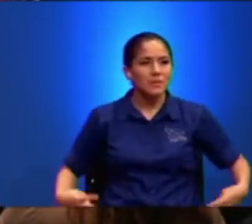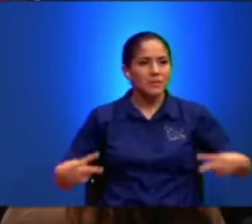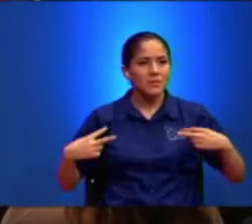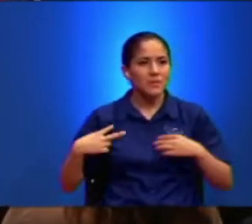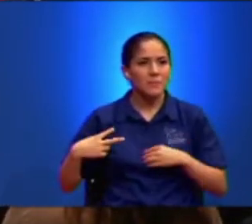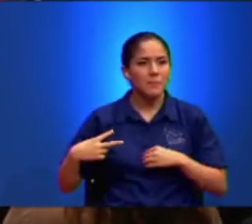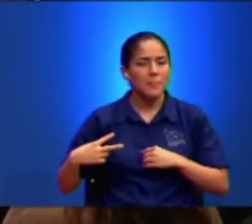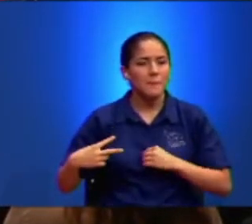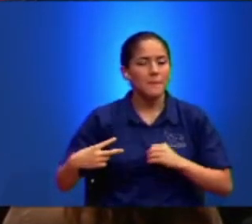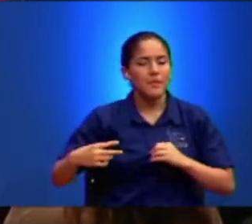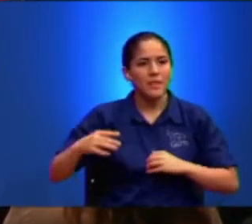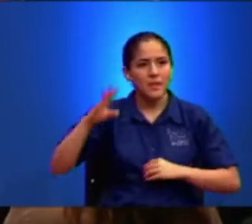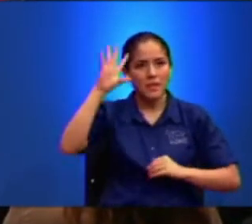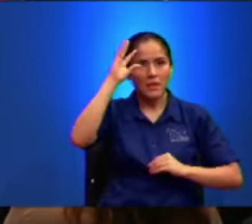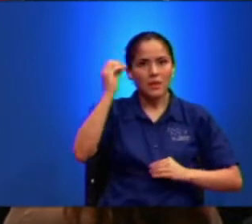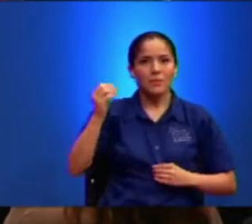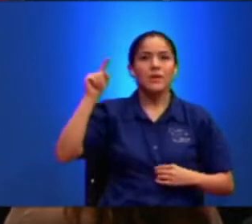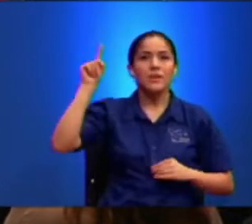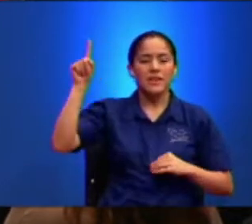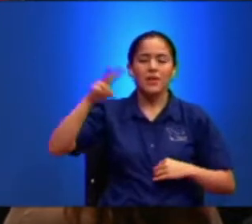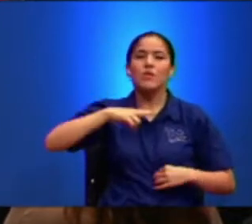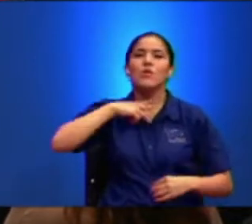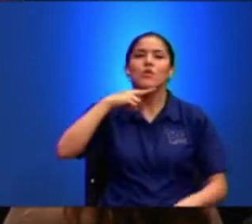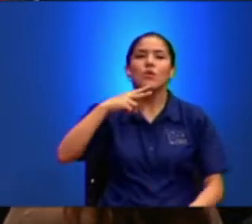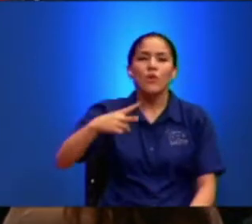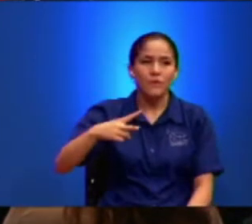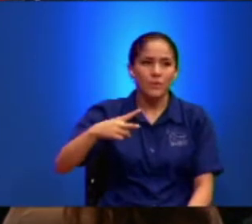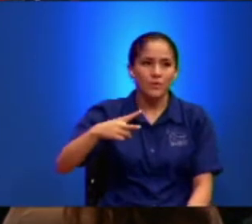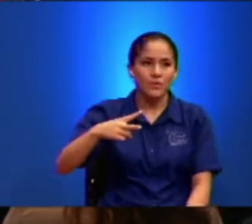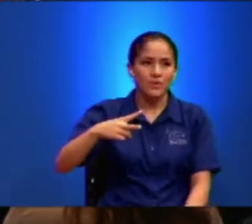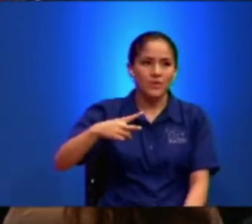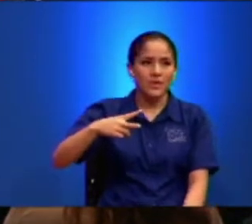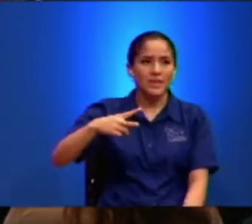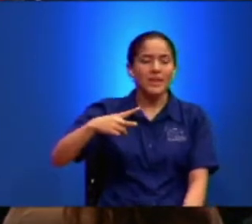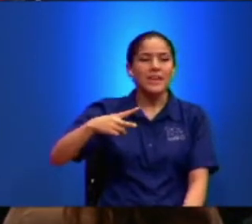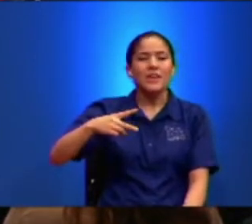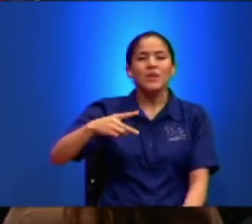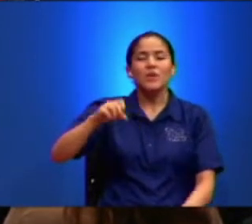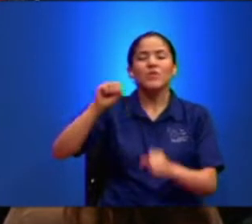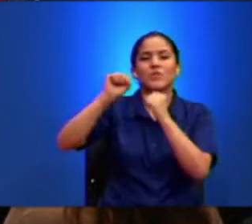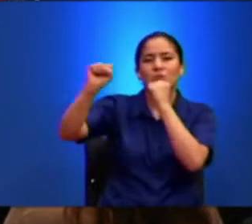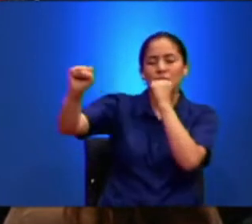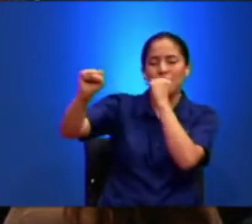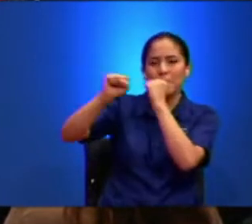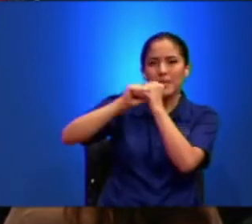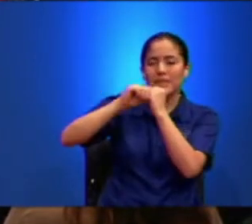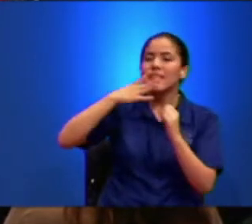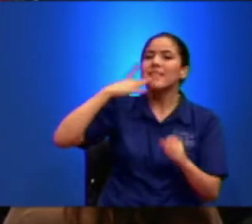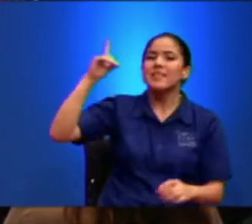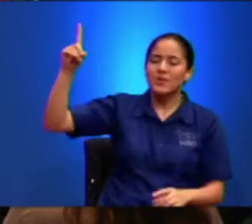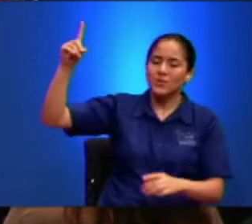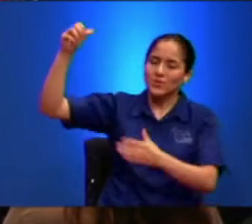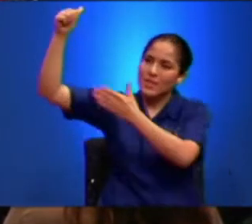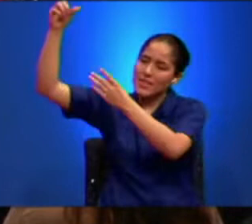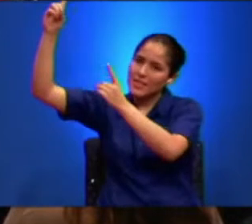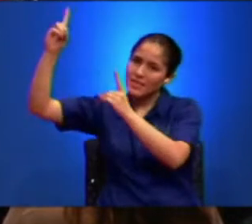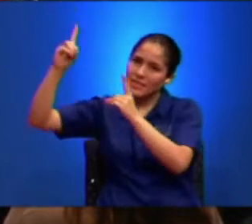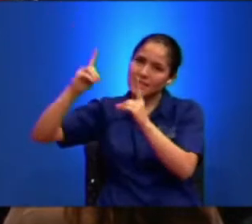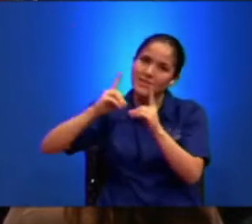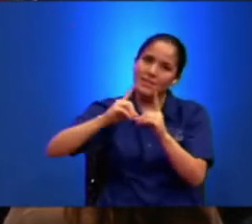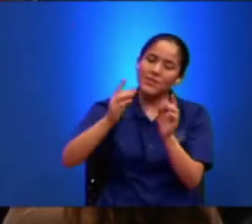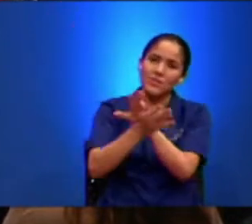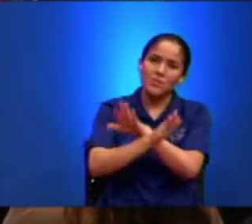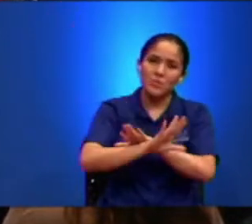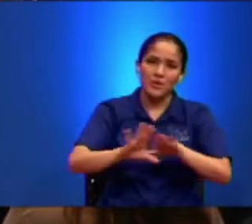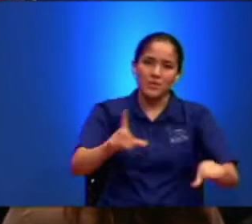Señor Con Voz De Mando Con Voz De Arcángel Y Con Trompeta De Dios Descenderá Del Cielo Y Los Muertos